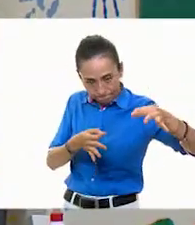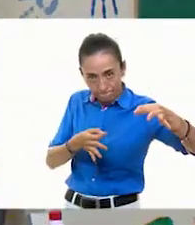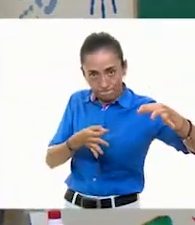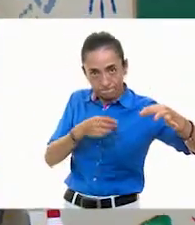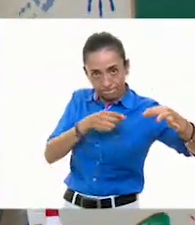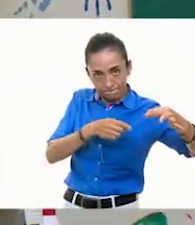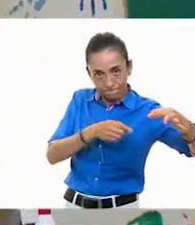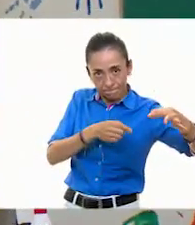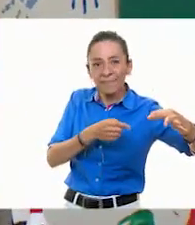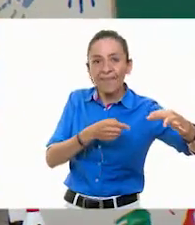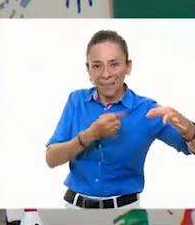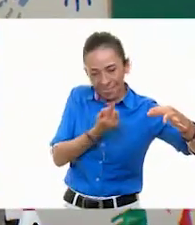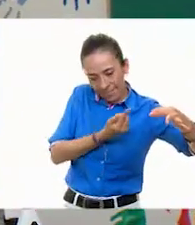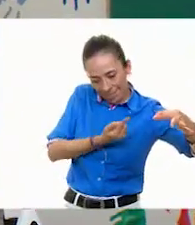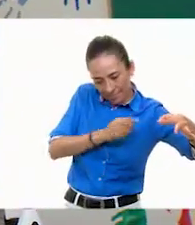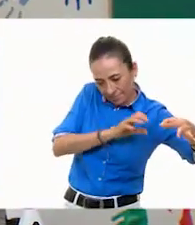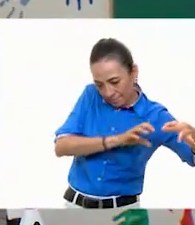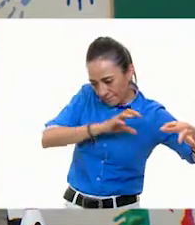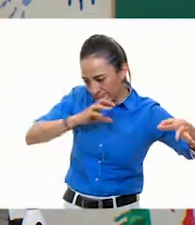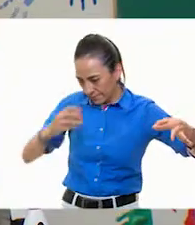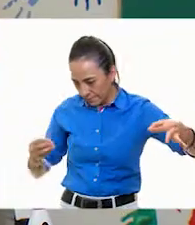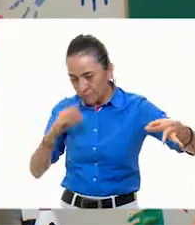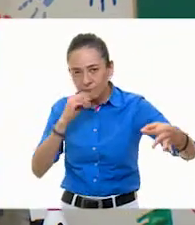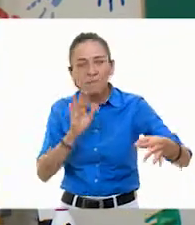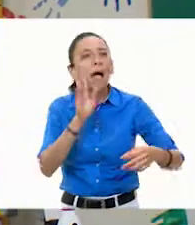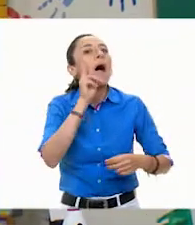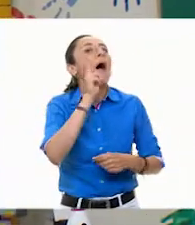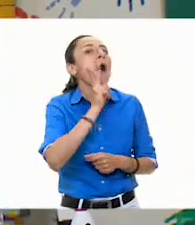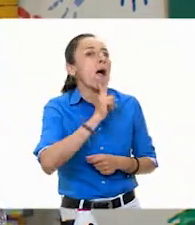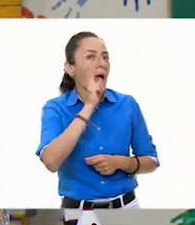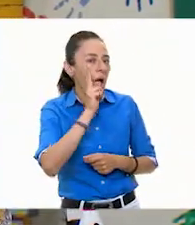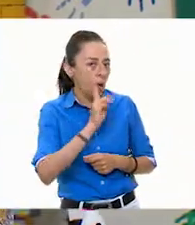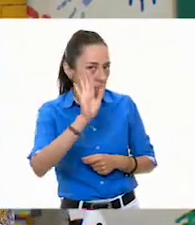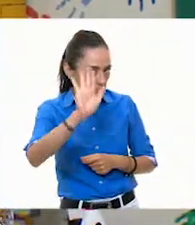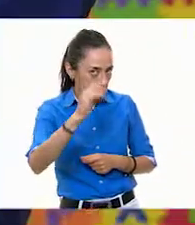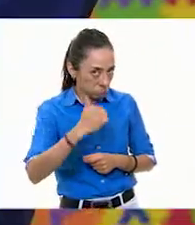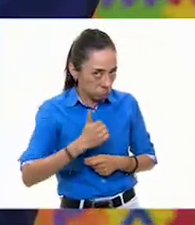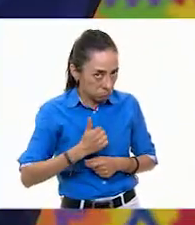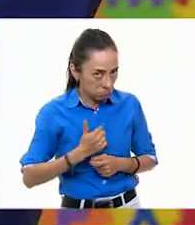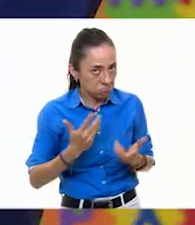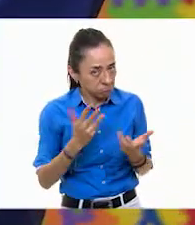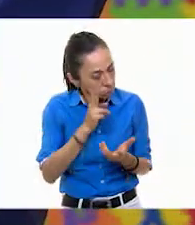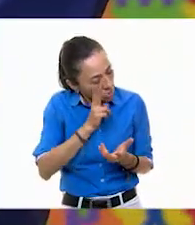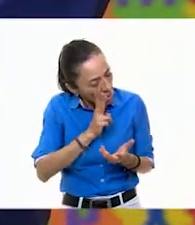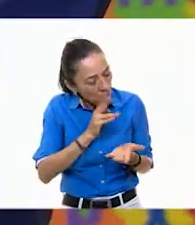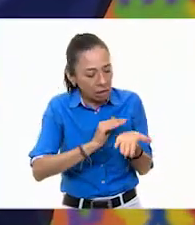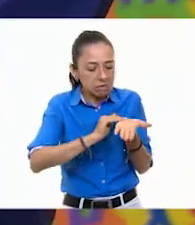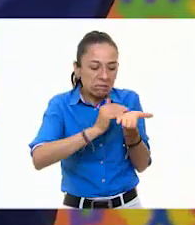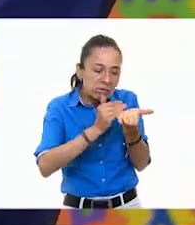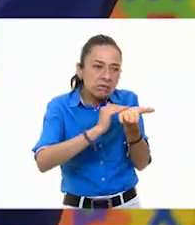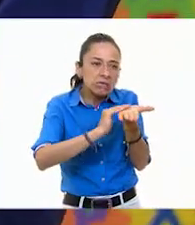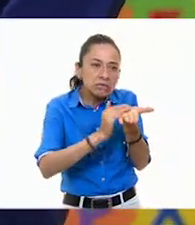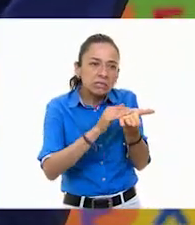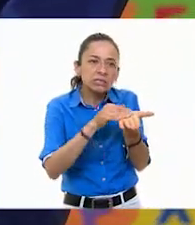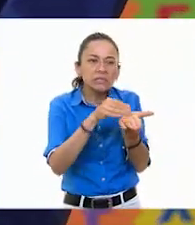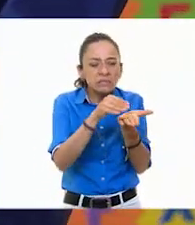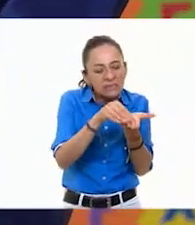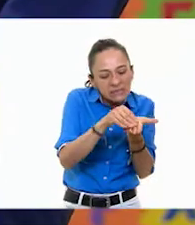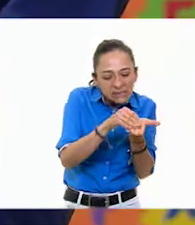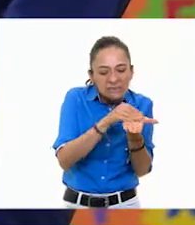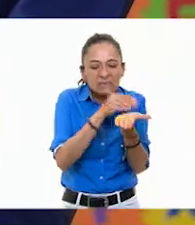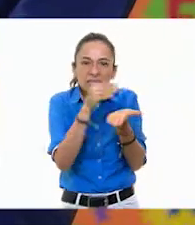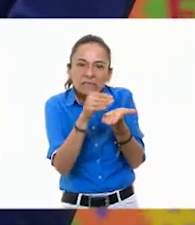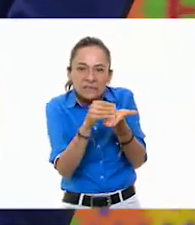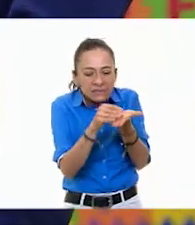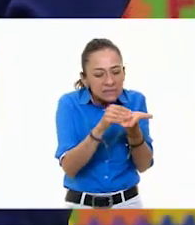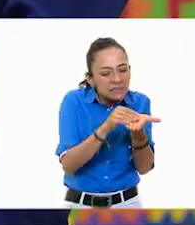mientras se sigue. Mientras tanto... Aquí tengo mis bordes, niños. Y bueno, aquí le voy a ir raspando, miren. Y